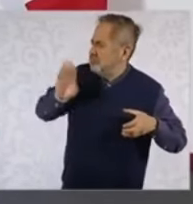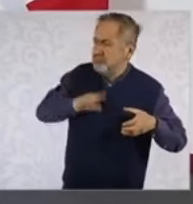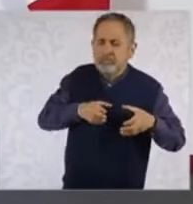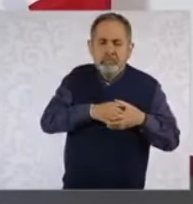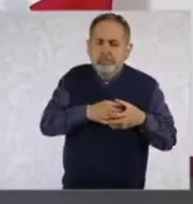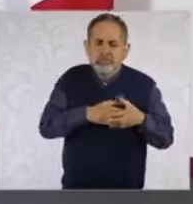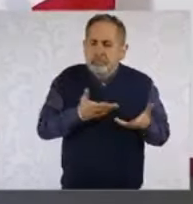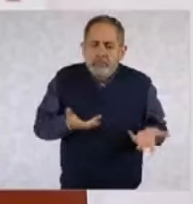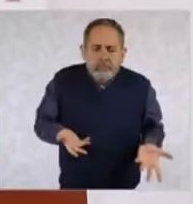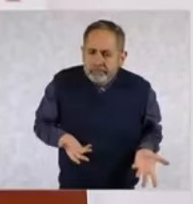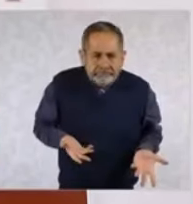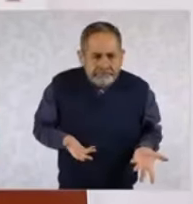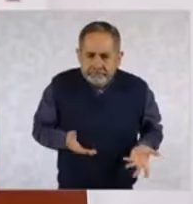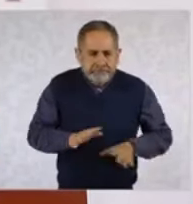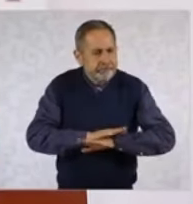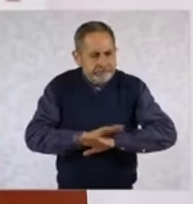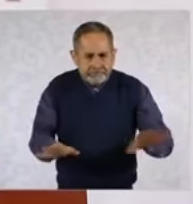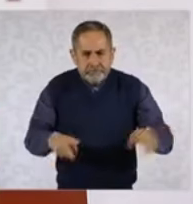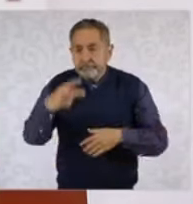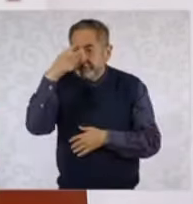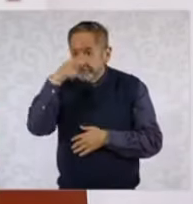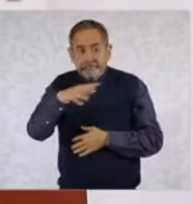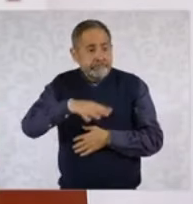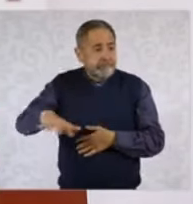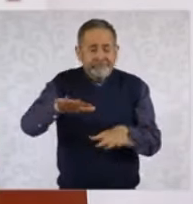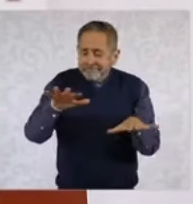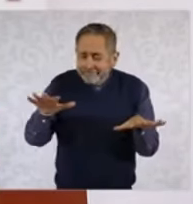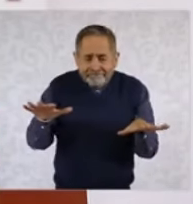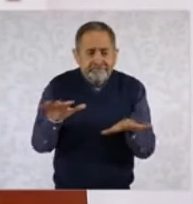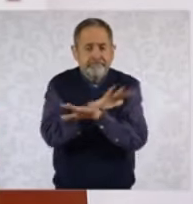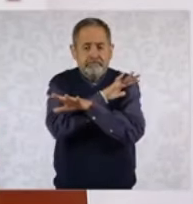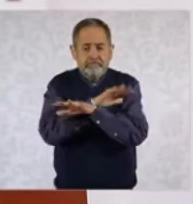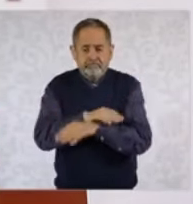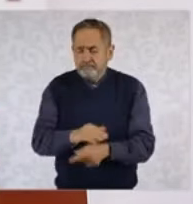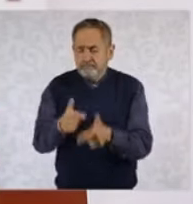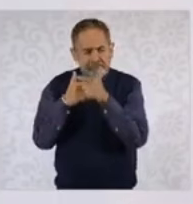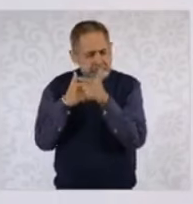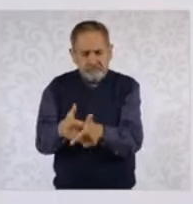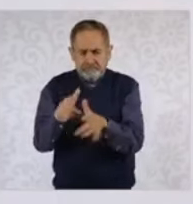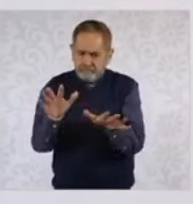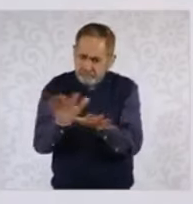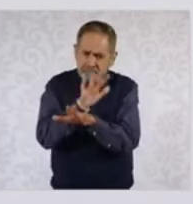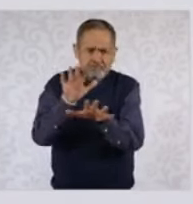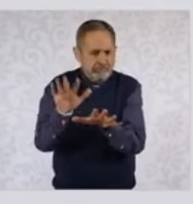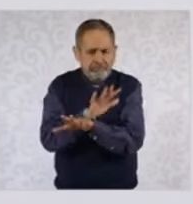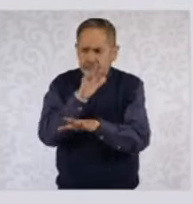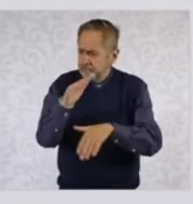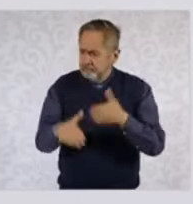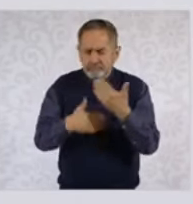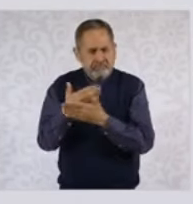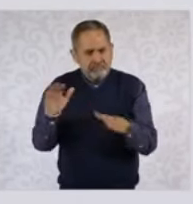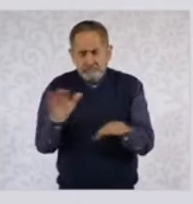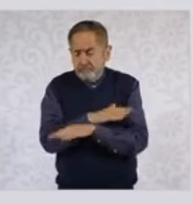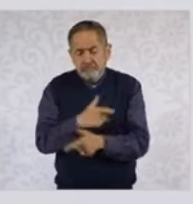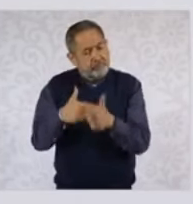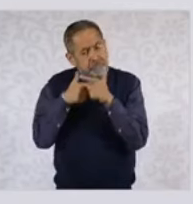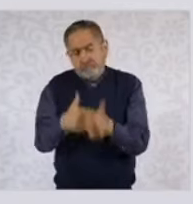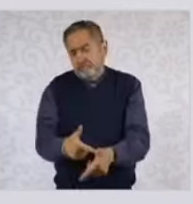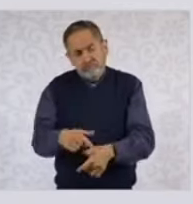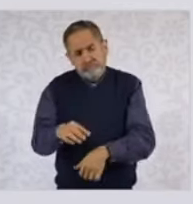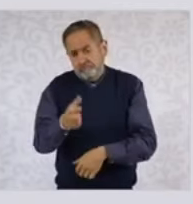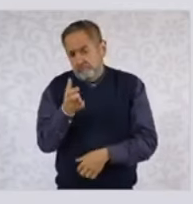Pero México cambió y va a seguir transformándose. Esa es una realidad.